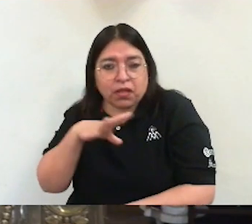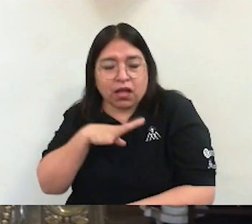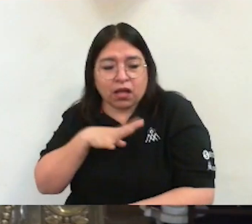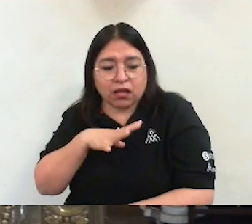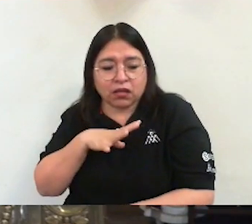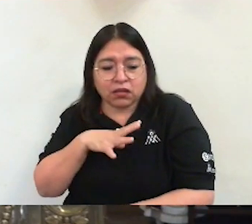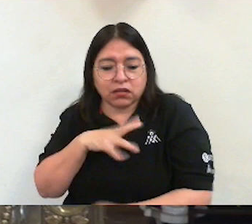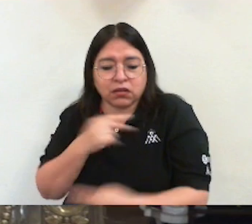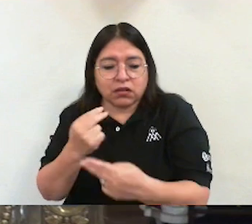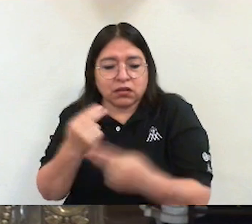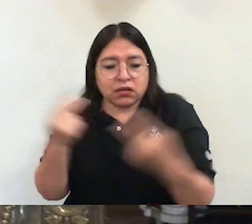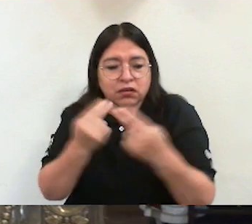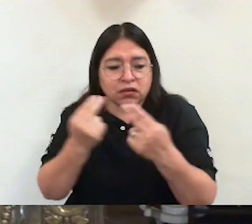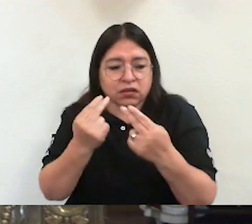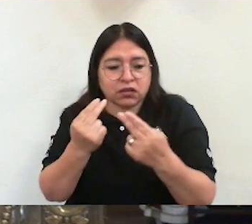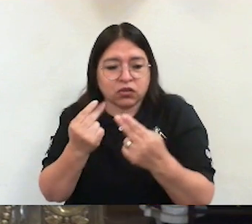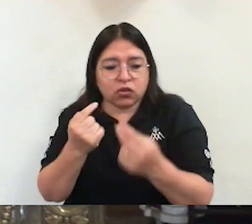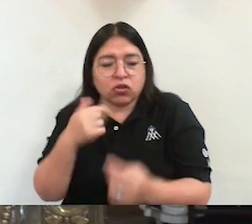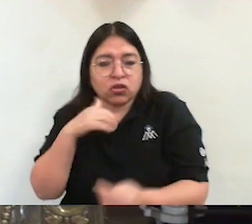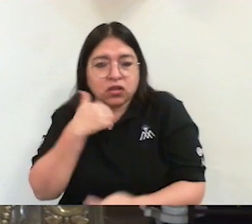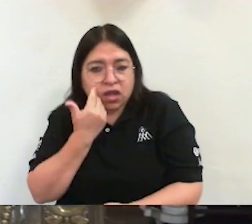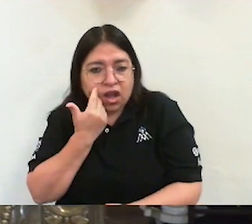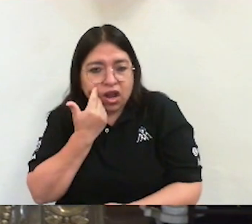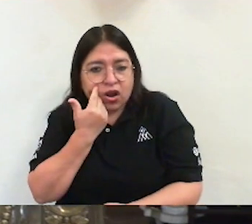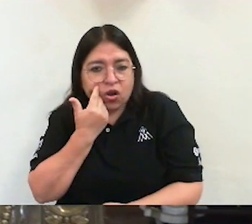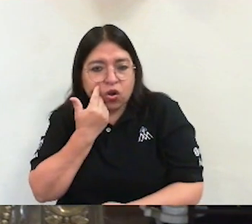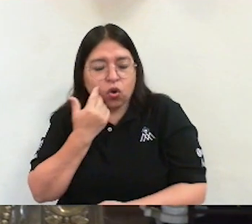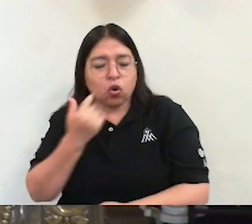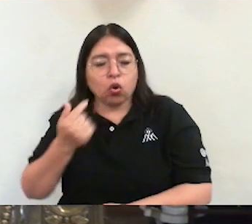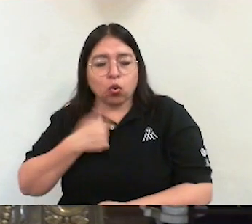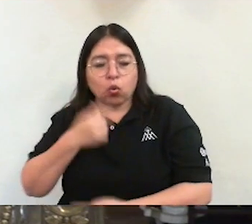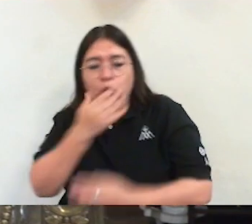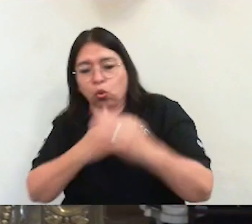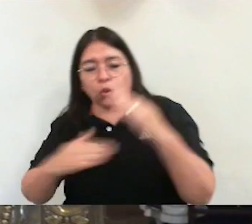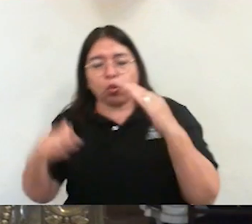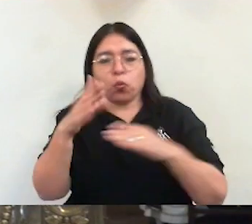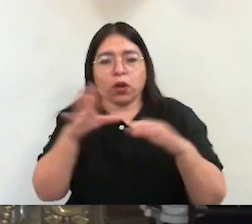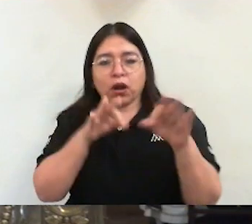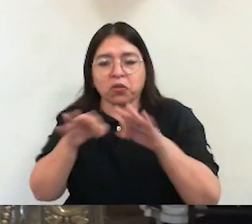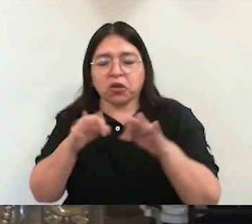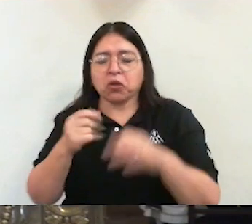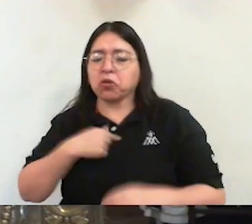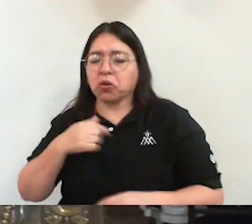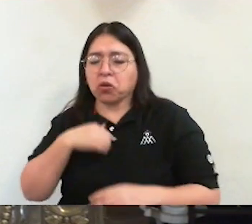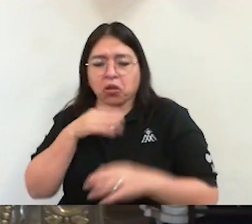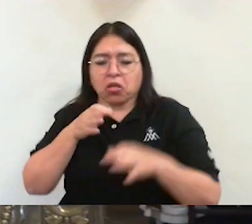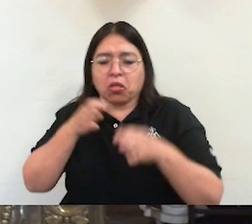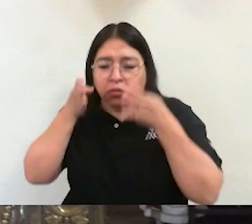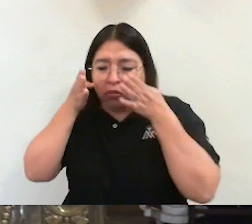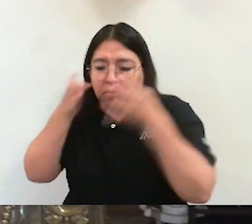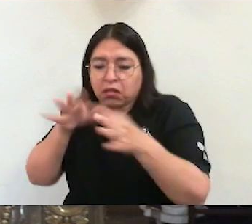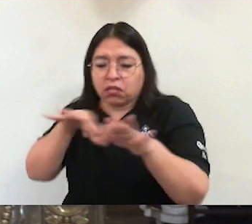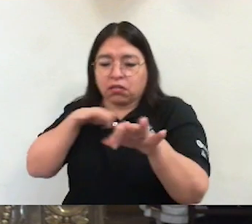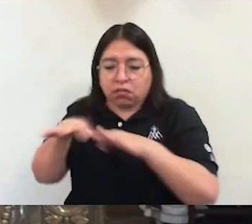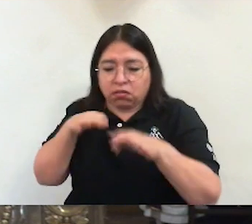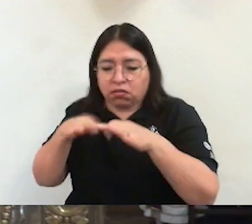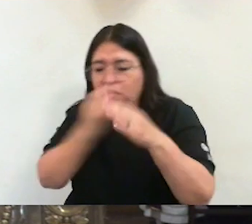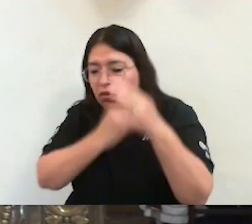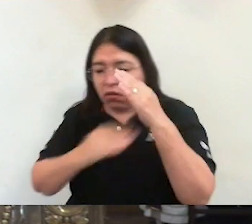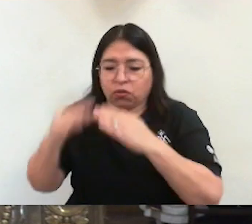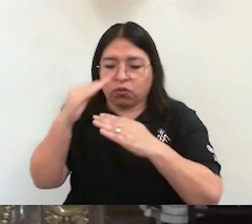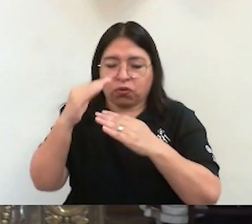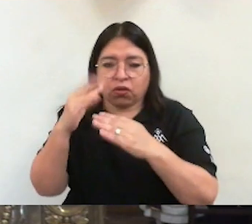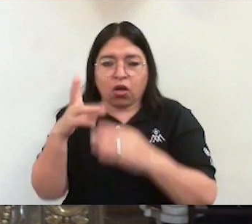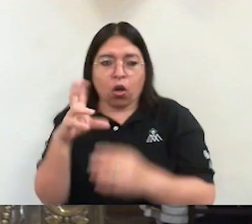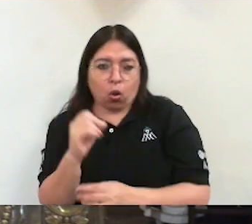por un espacio de poder, ya sea en la familia, ya